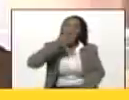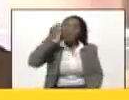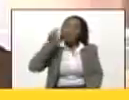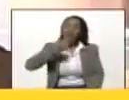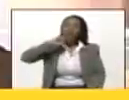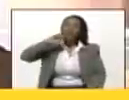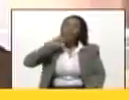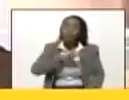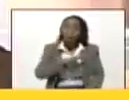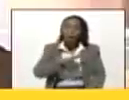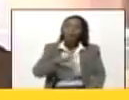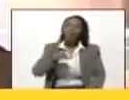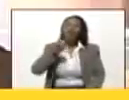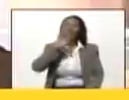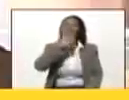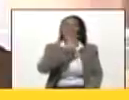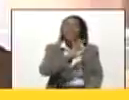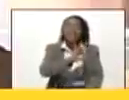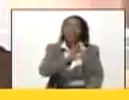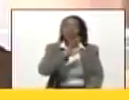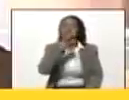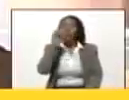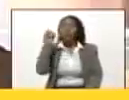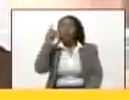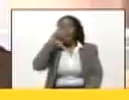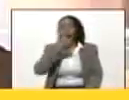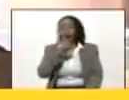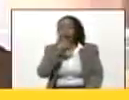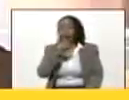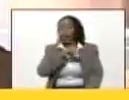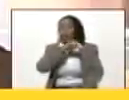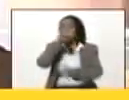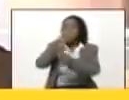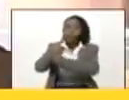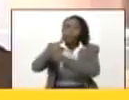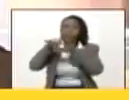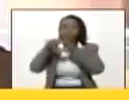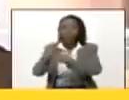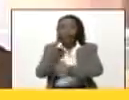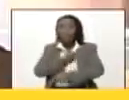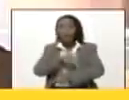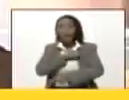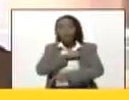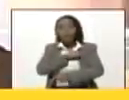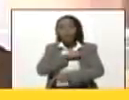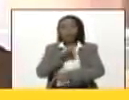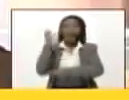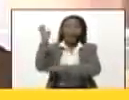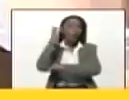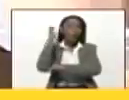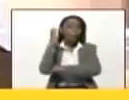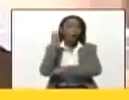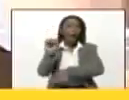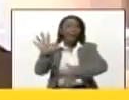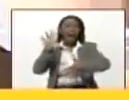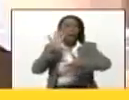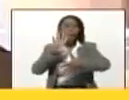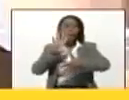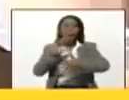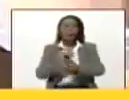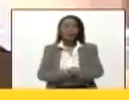histórica de los 300 años de colonialismo español y europeo en América.